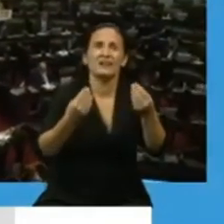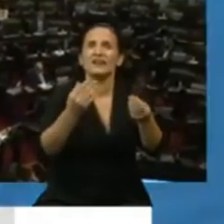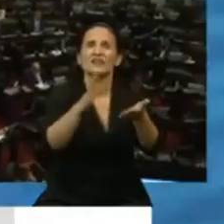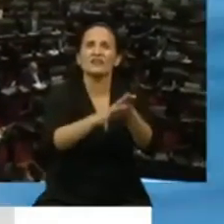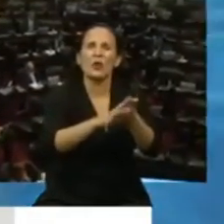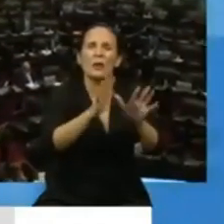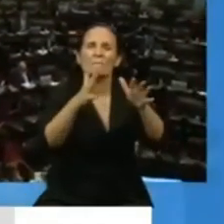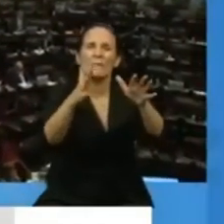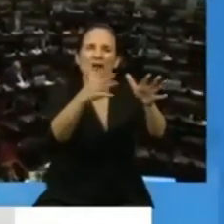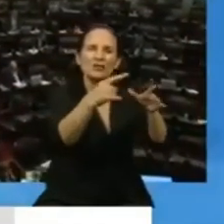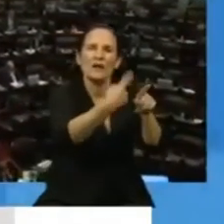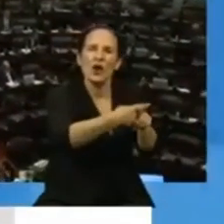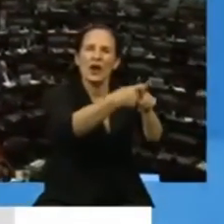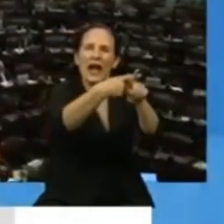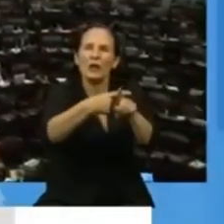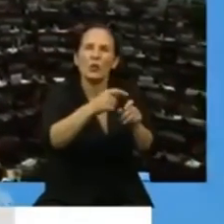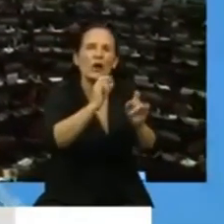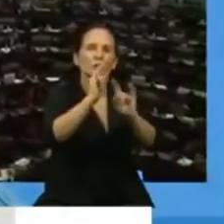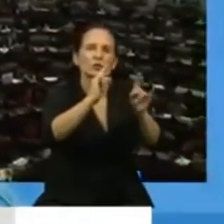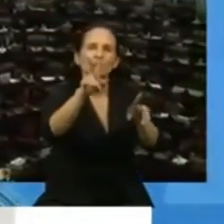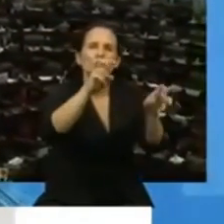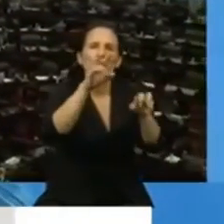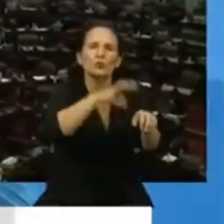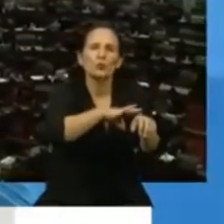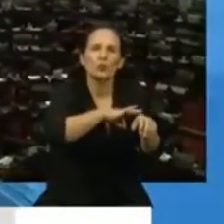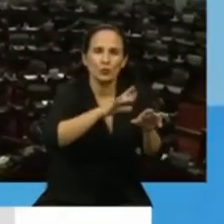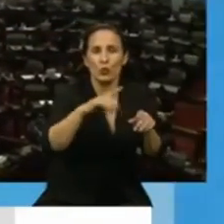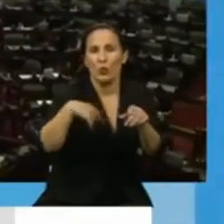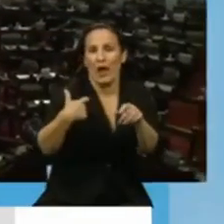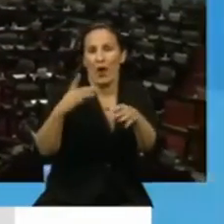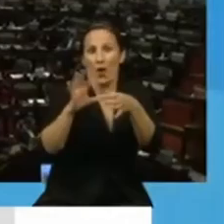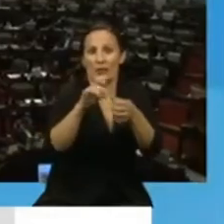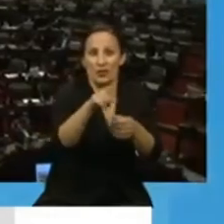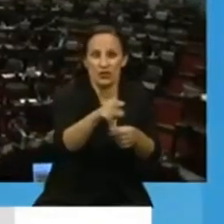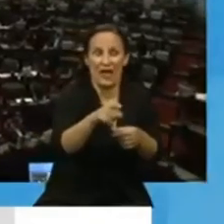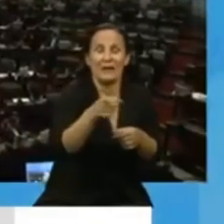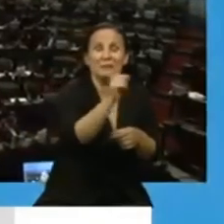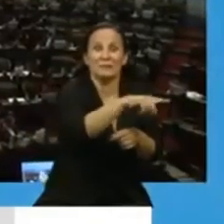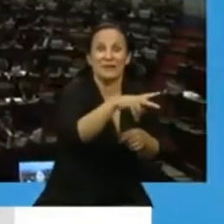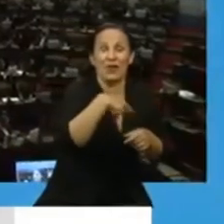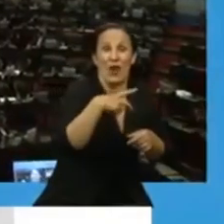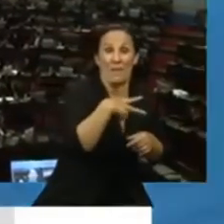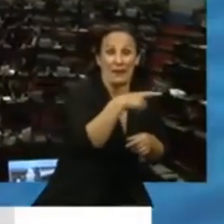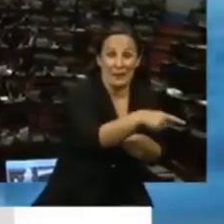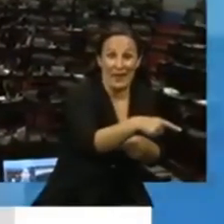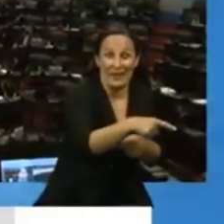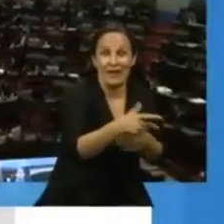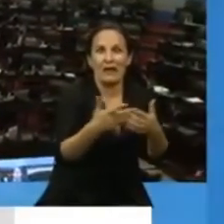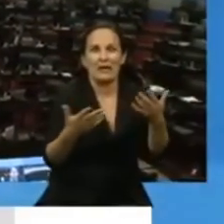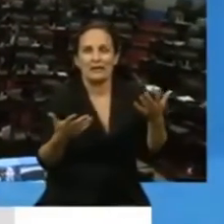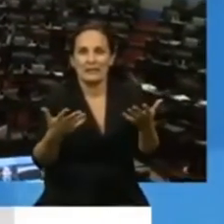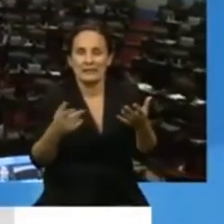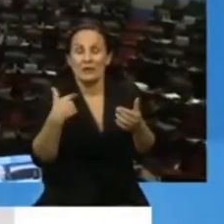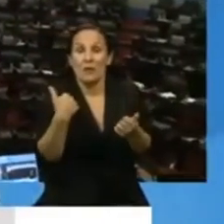que cada trabajador registra con la respectiva obra social y con la prepaga. La iniciativa